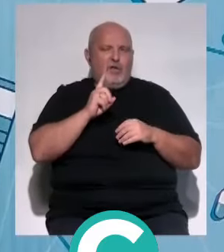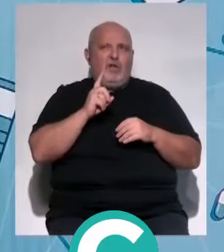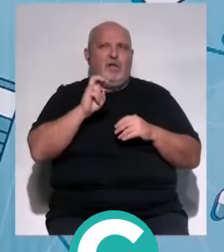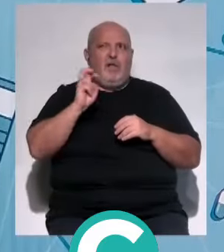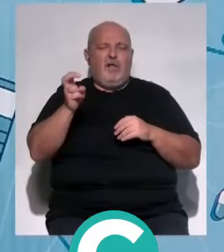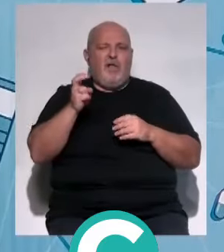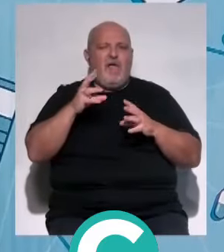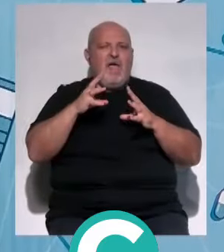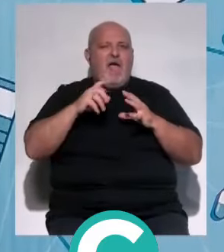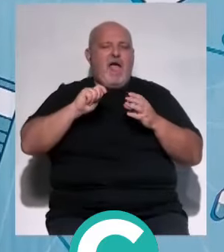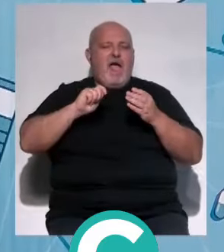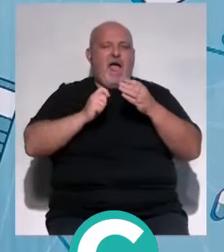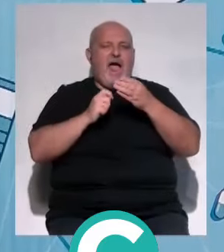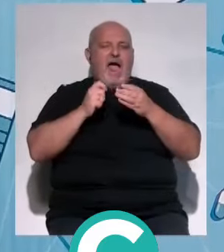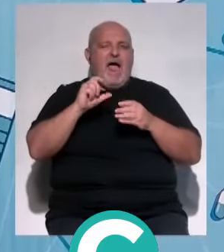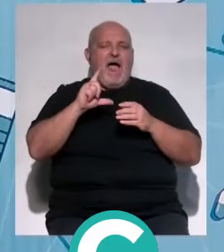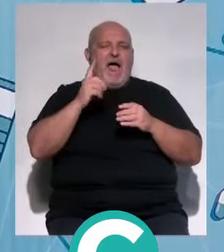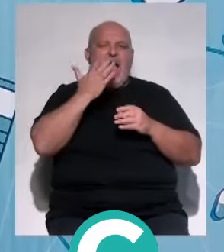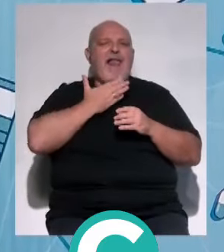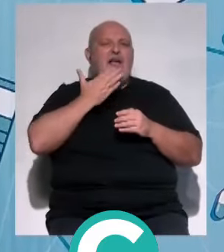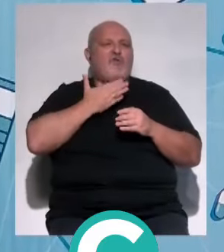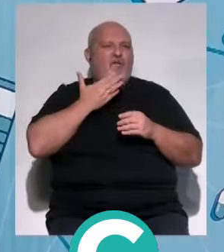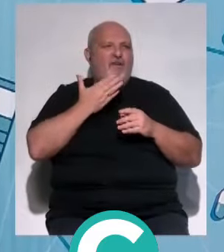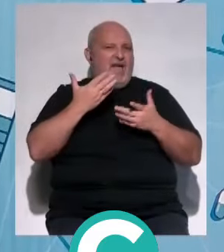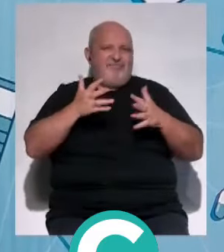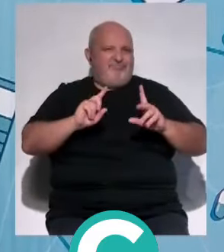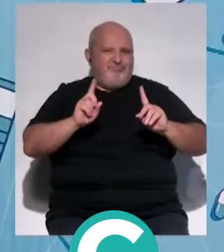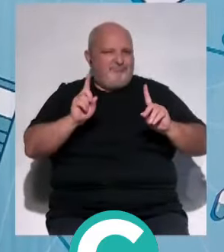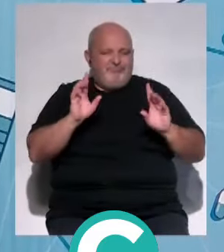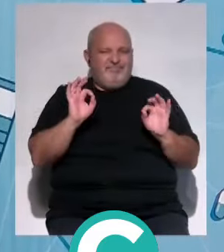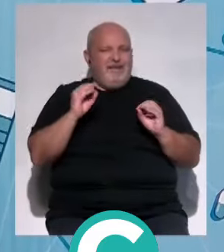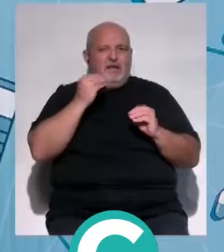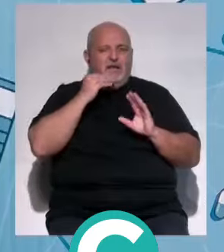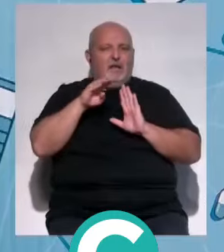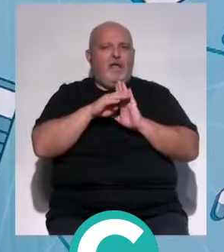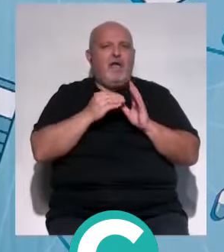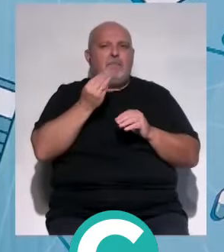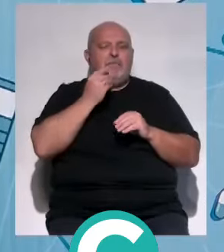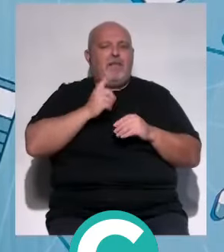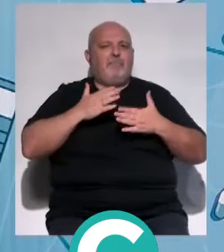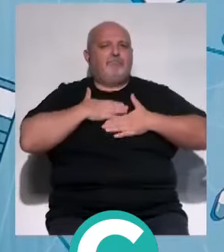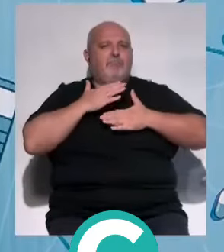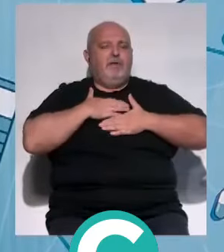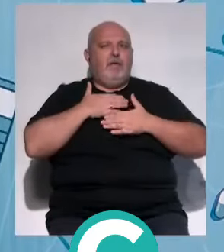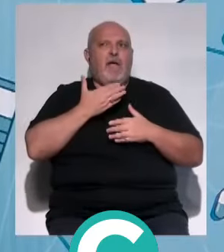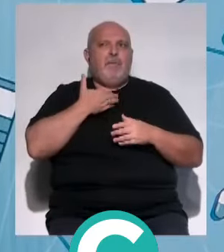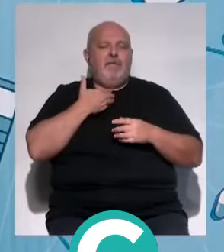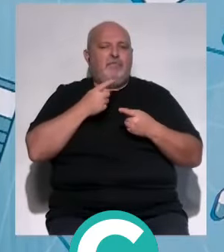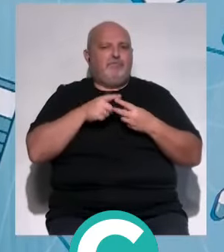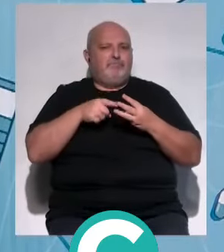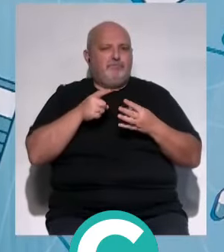de la alcachofa, ni dieta de la piña, sino una dieta equilibrada, con alimentos que te apetezcan, alimentos que